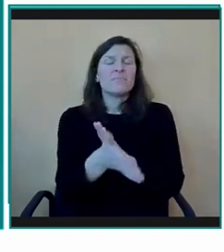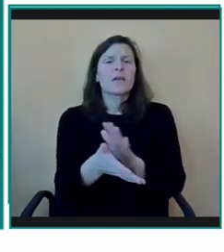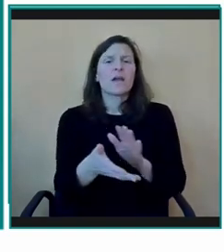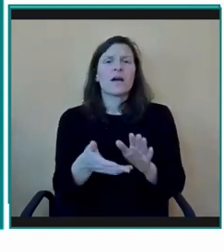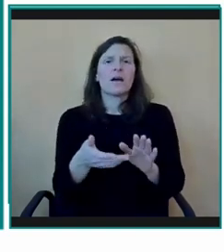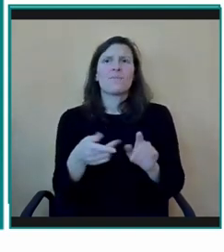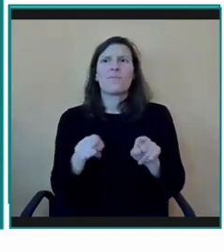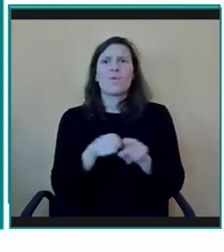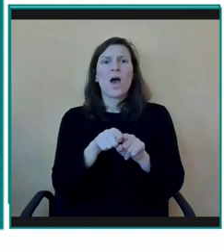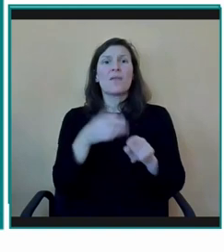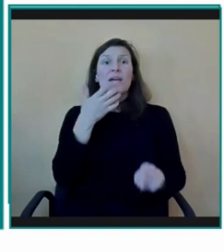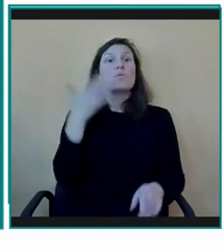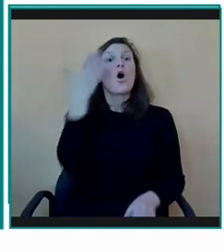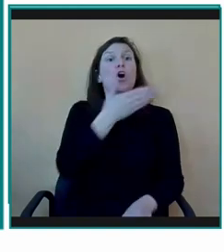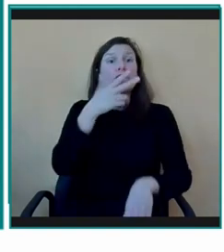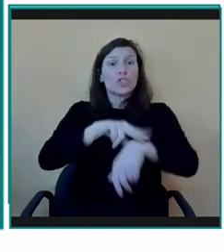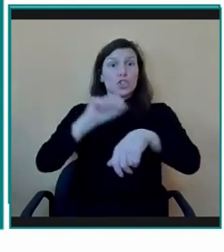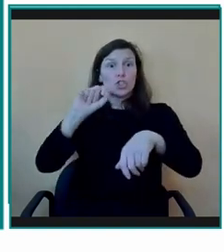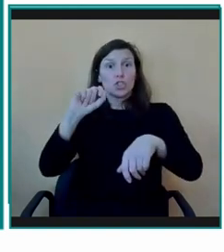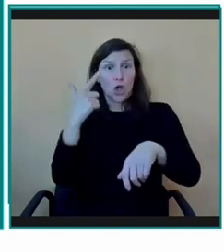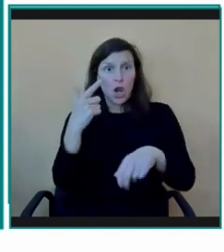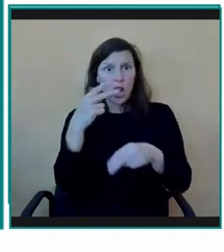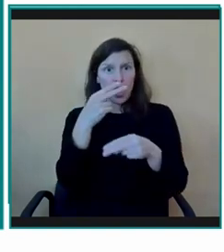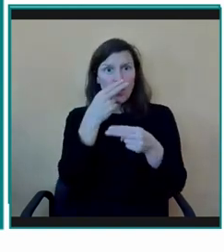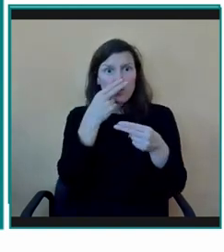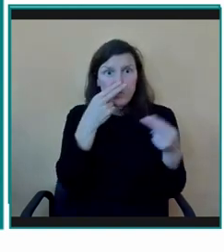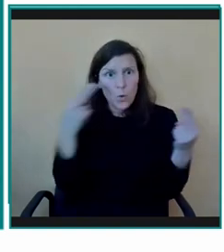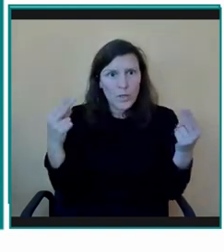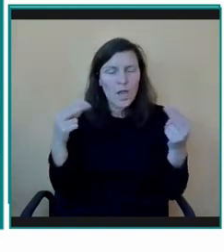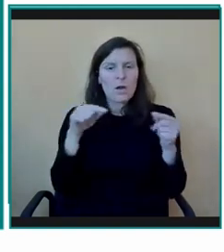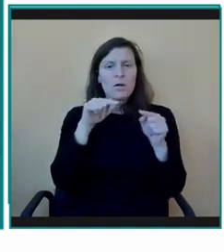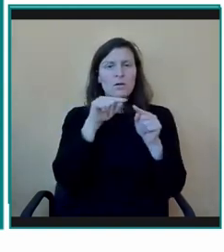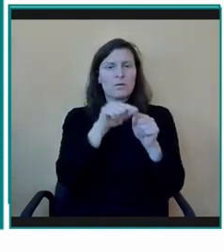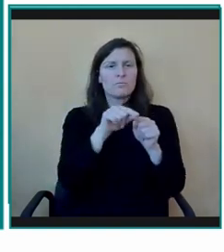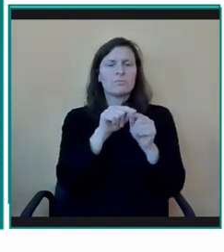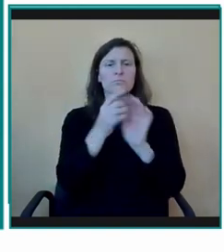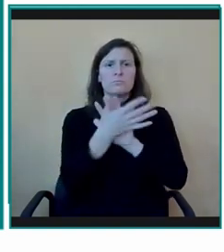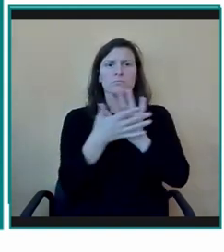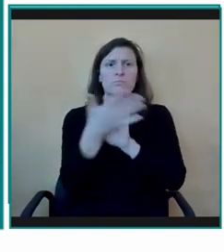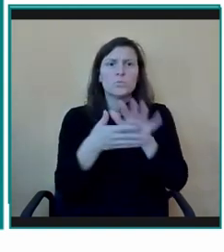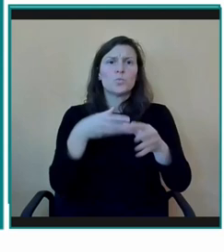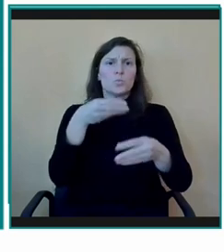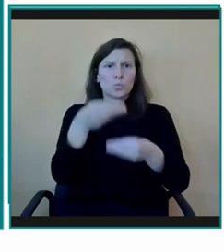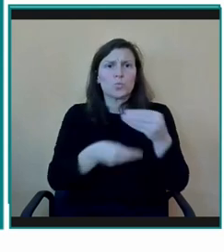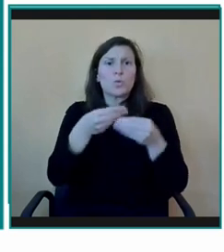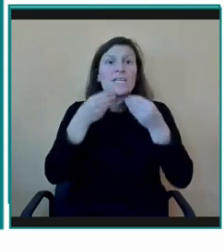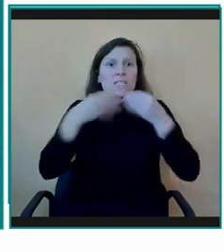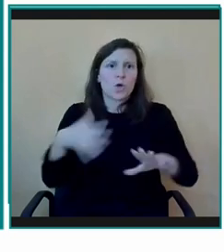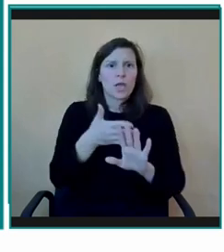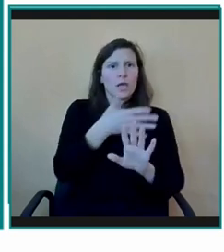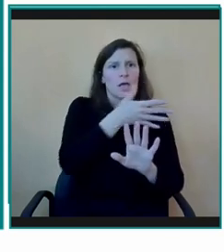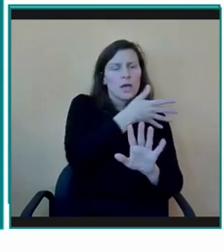Colegio Público del Sol en generar, en preservar ese patrimonio lingüístico